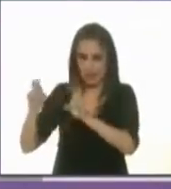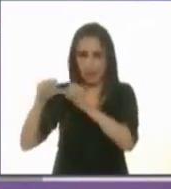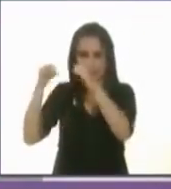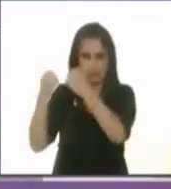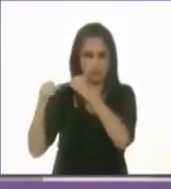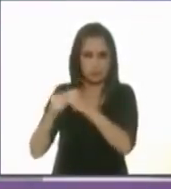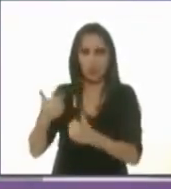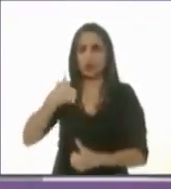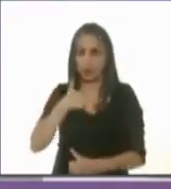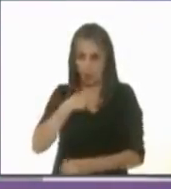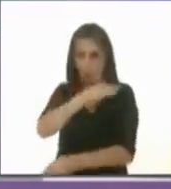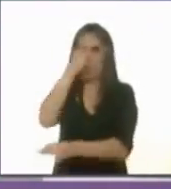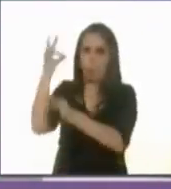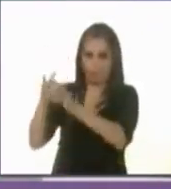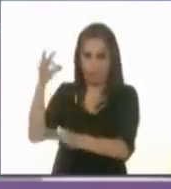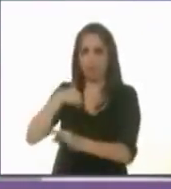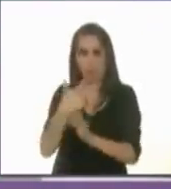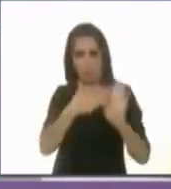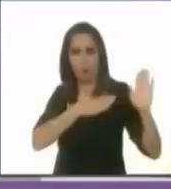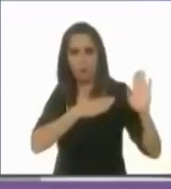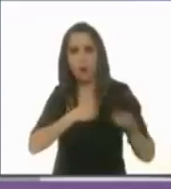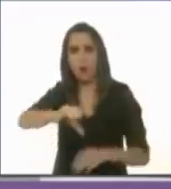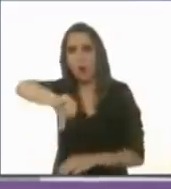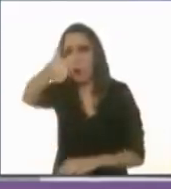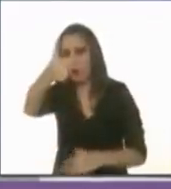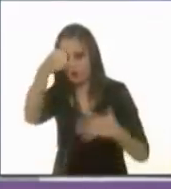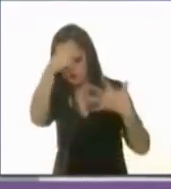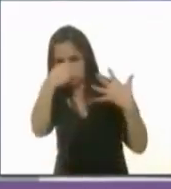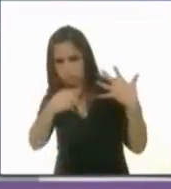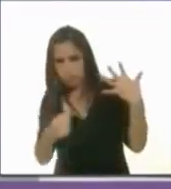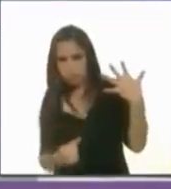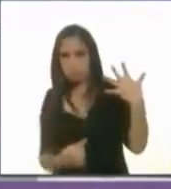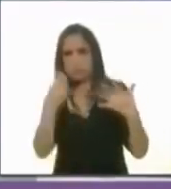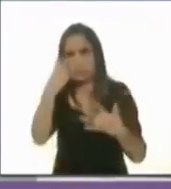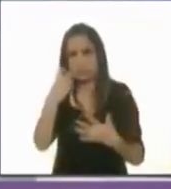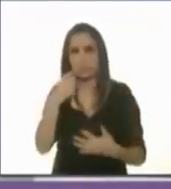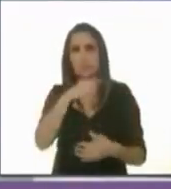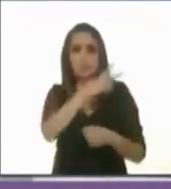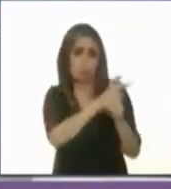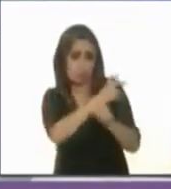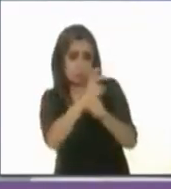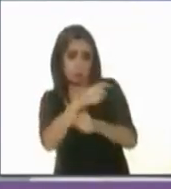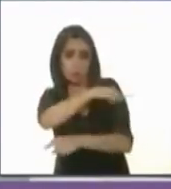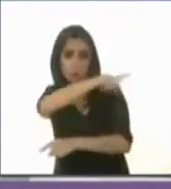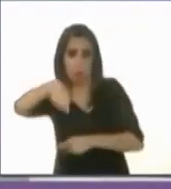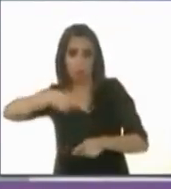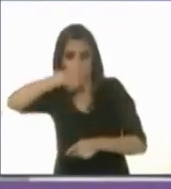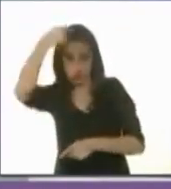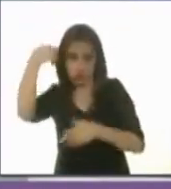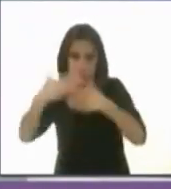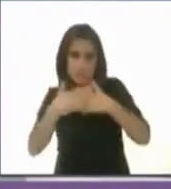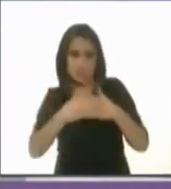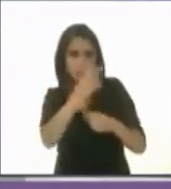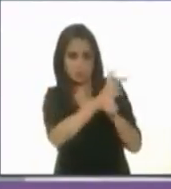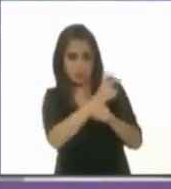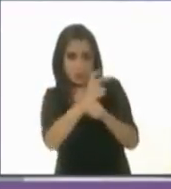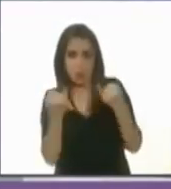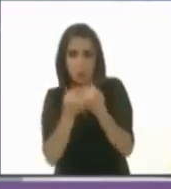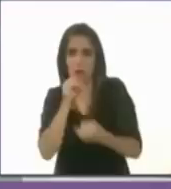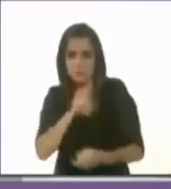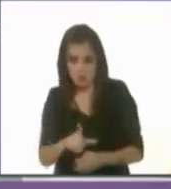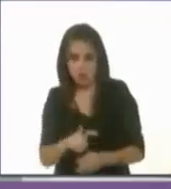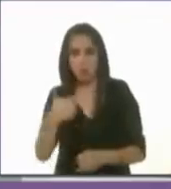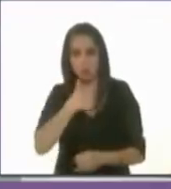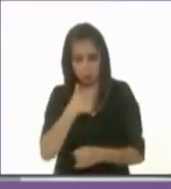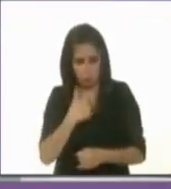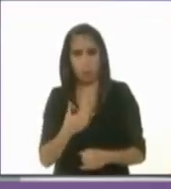cumpliré ampliamente. Estos 11 compromisos que creo que fueron, a los que fueron invitados todos los candidatos, me adhiero